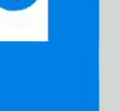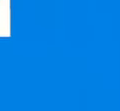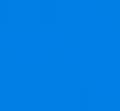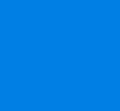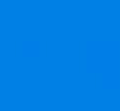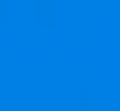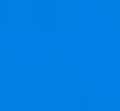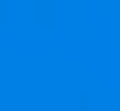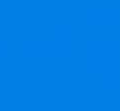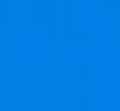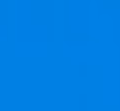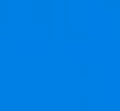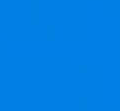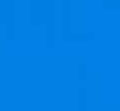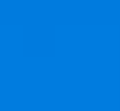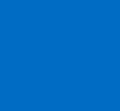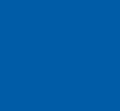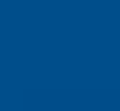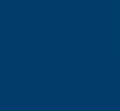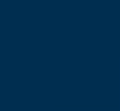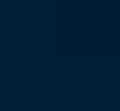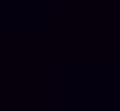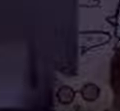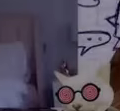por TV Perú. Primero mi salud.